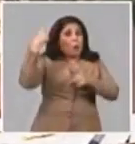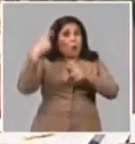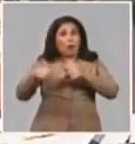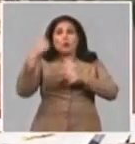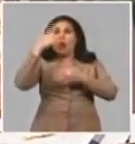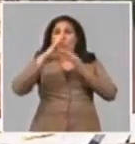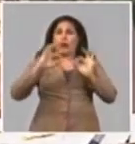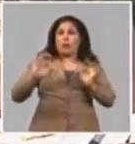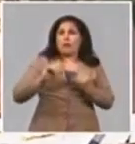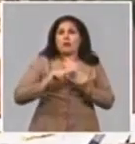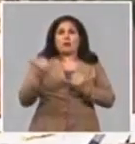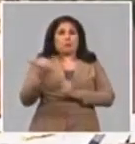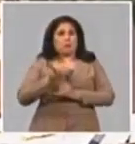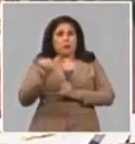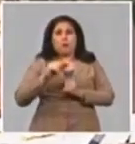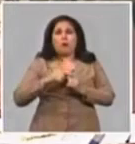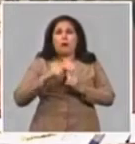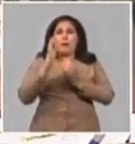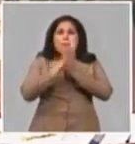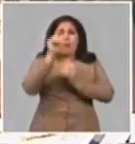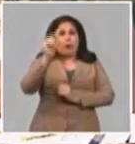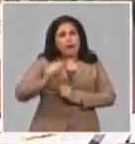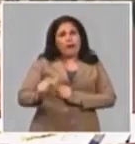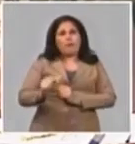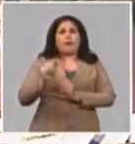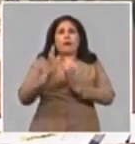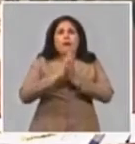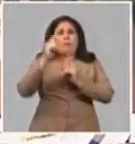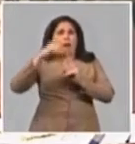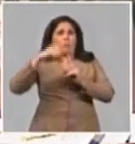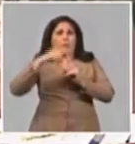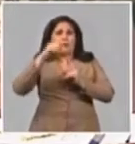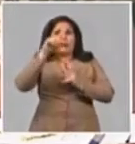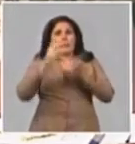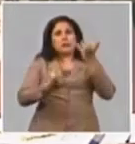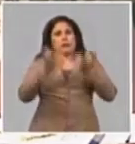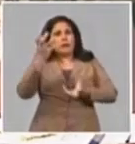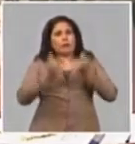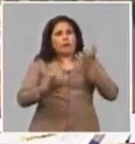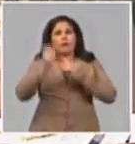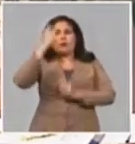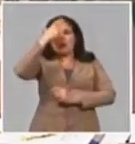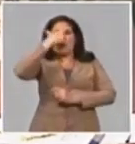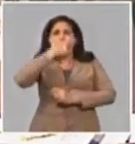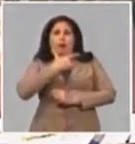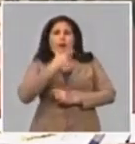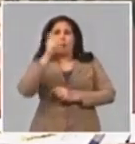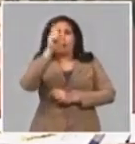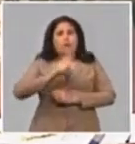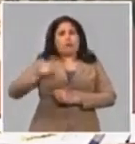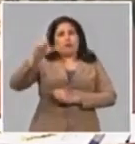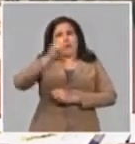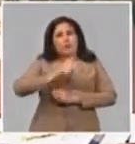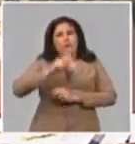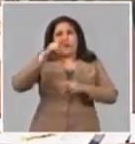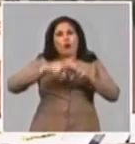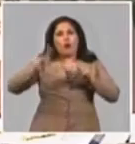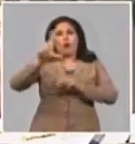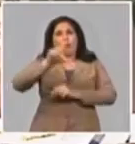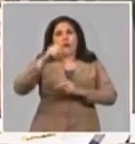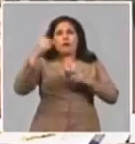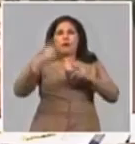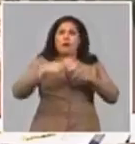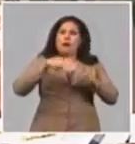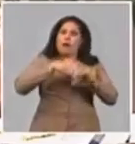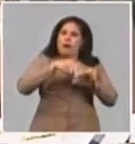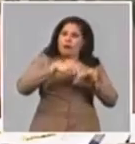Artemisa, tenemos en Mayabeque, en Matanza, en Cienfuegos, en Ciudadabla, en Camagüey, en Holguín y en